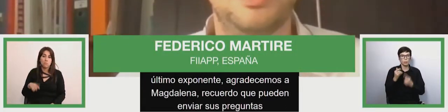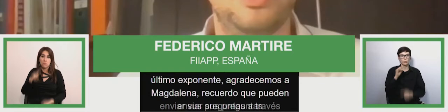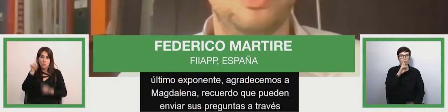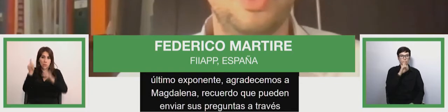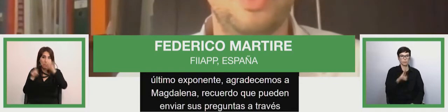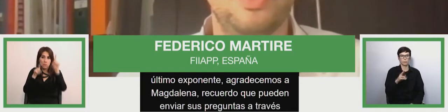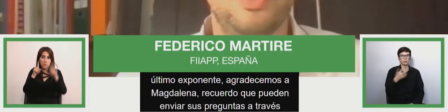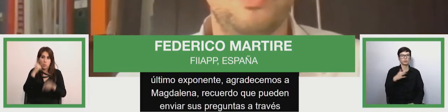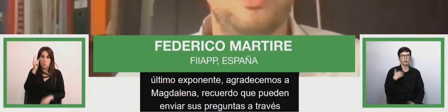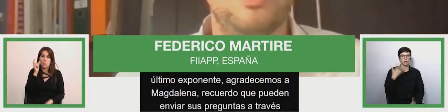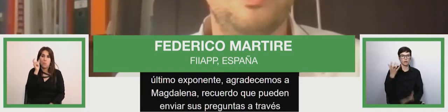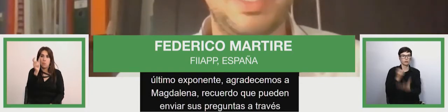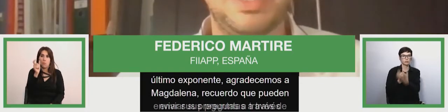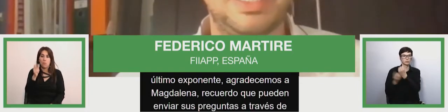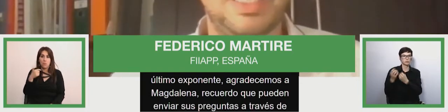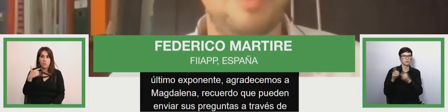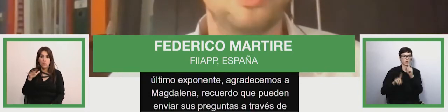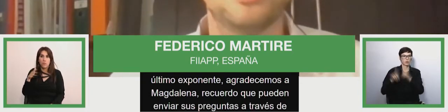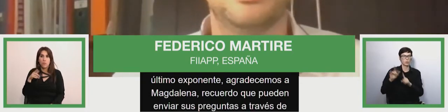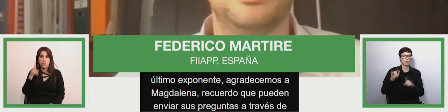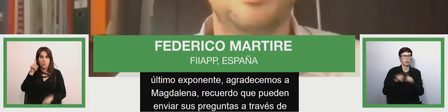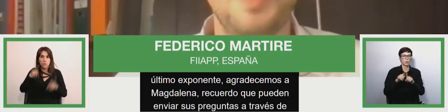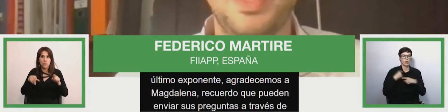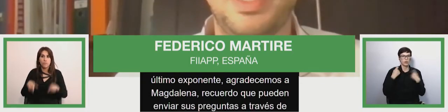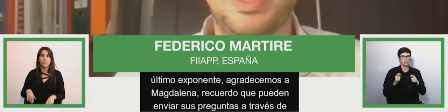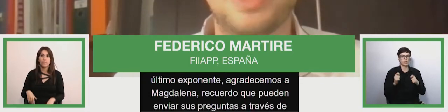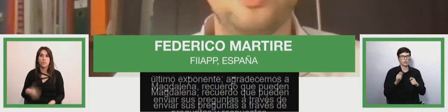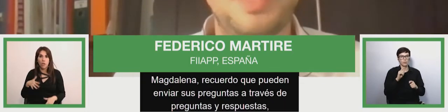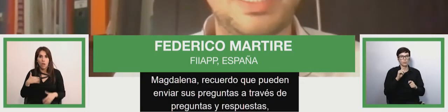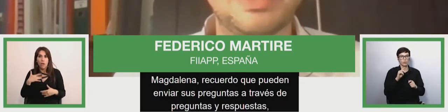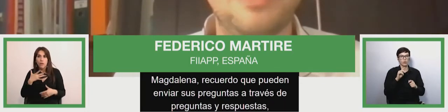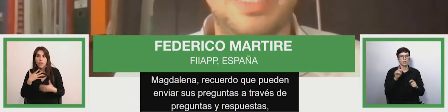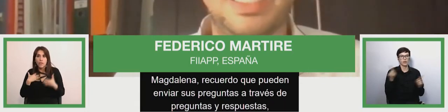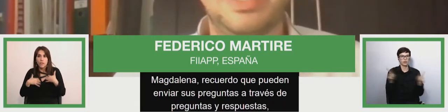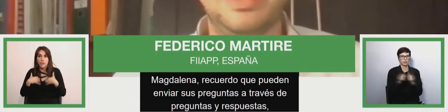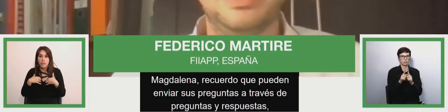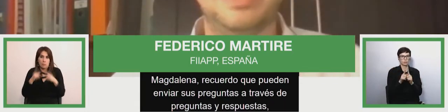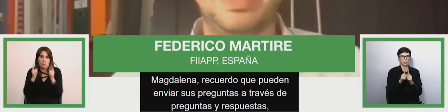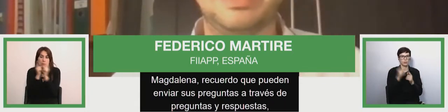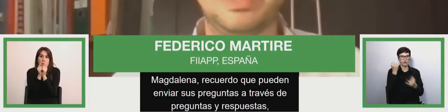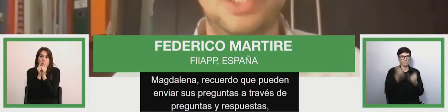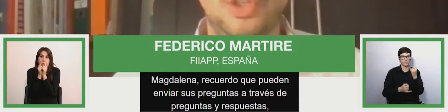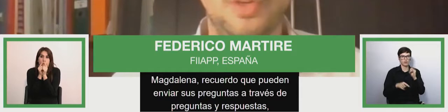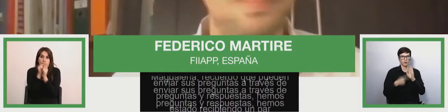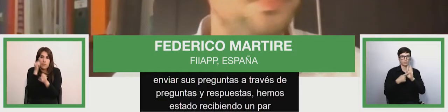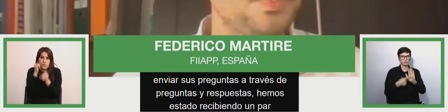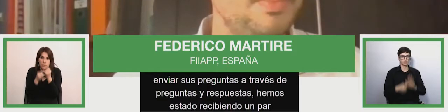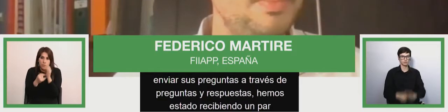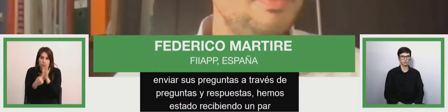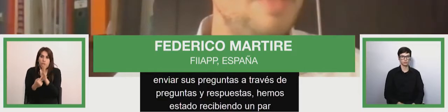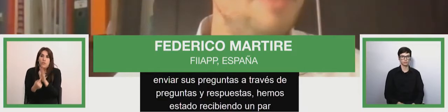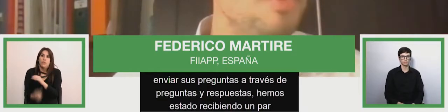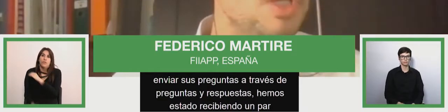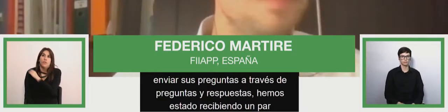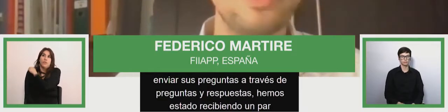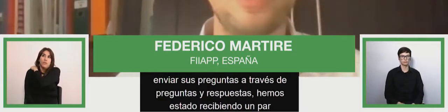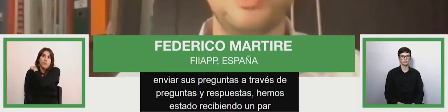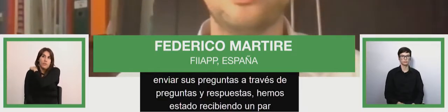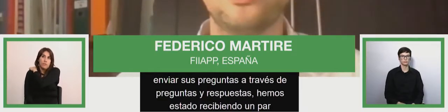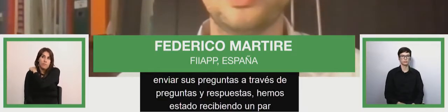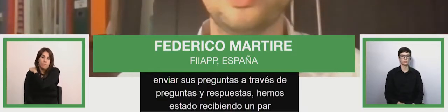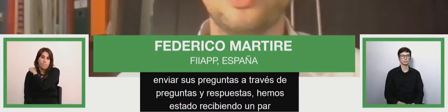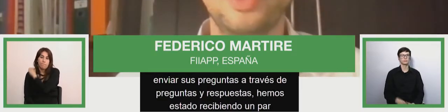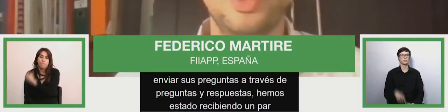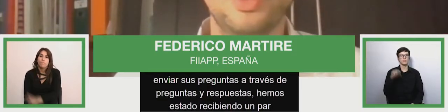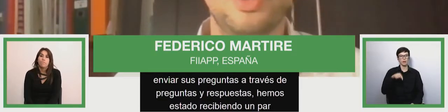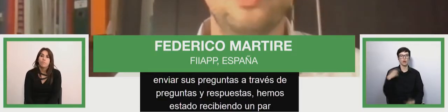recibiendo un par y trataremos de resumirlas al final de la sesión. Vamos a, pero, ahora,